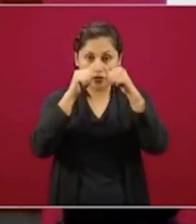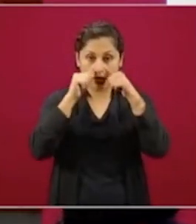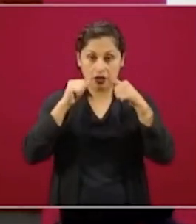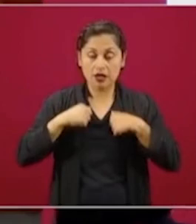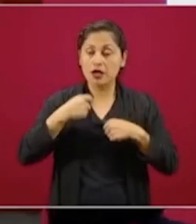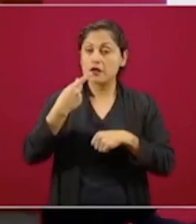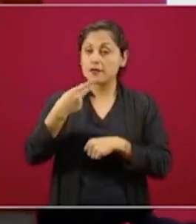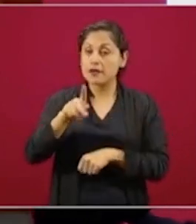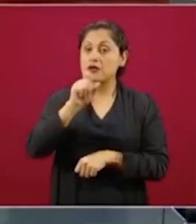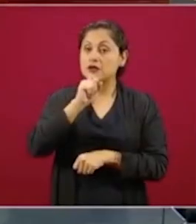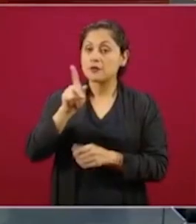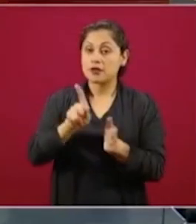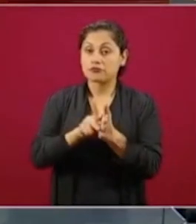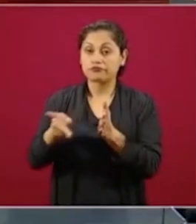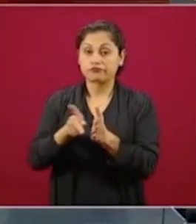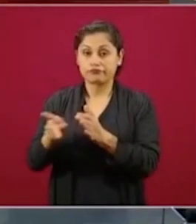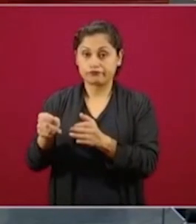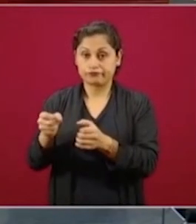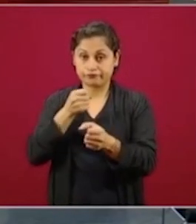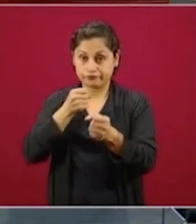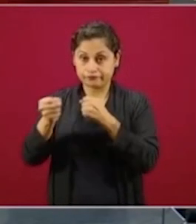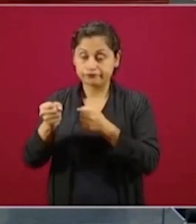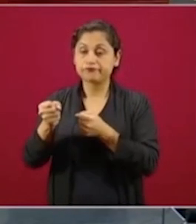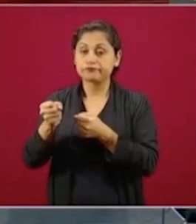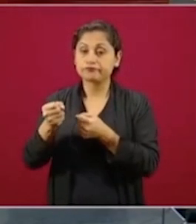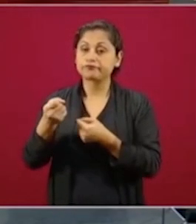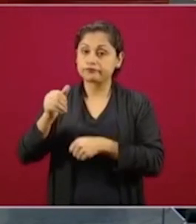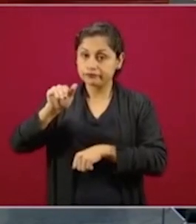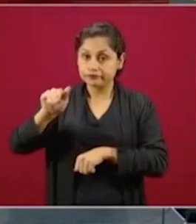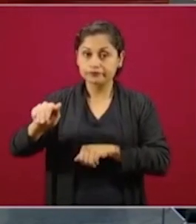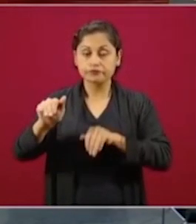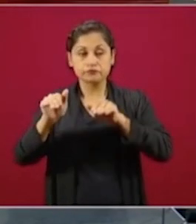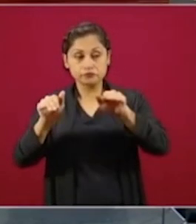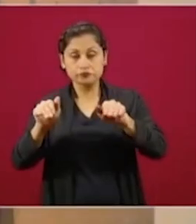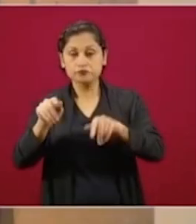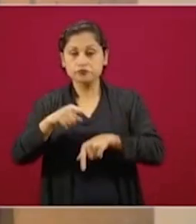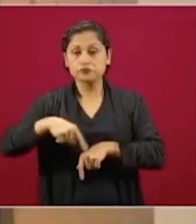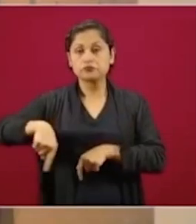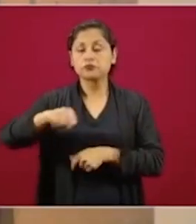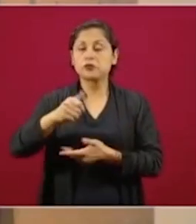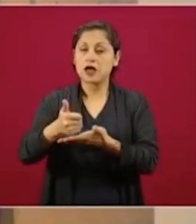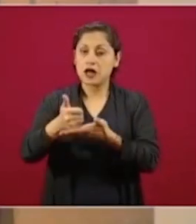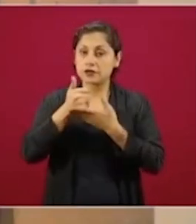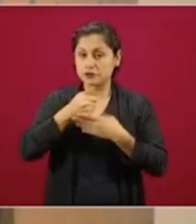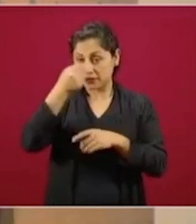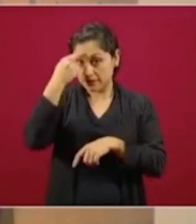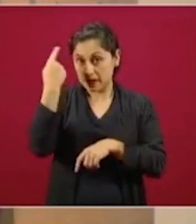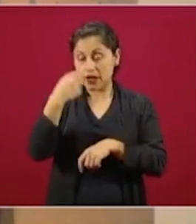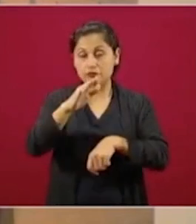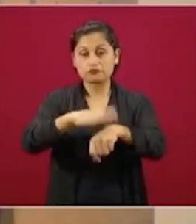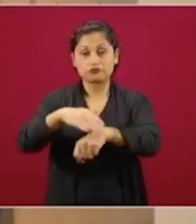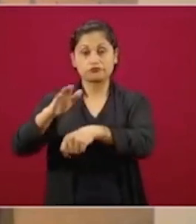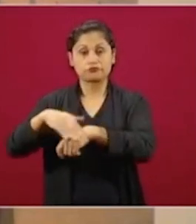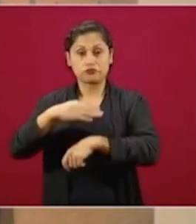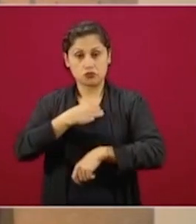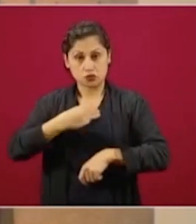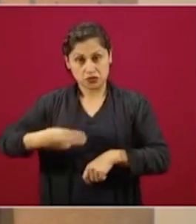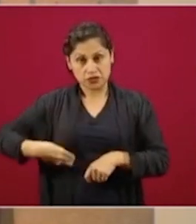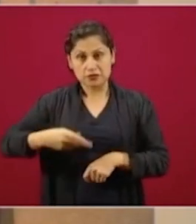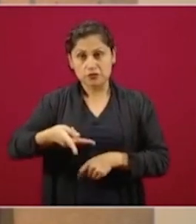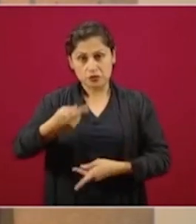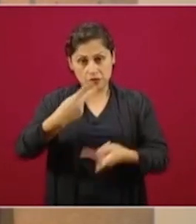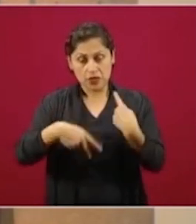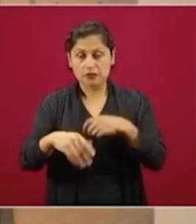que hoy nos acompañan, para que nos ayuden a acercarle e invitar a los municipios a que vengan, que se acerquen a la